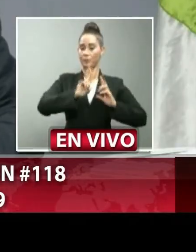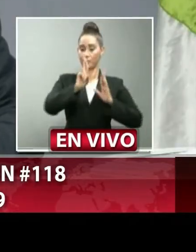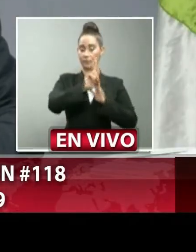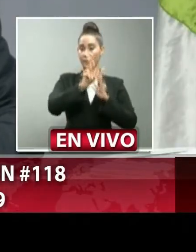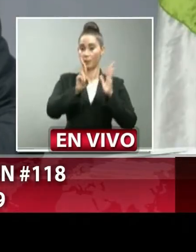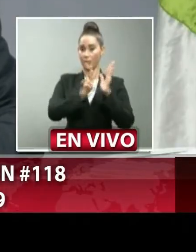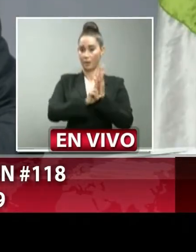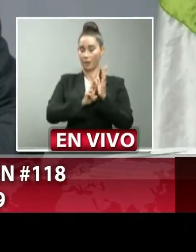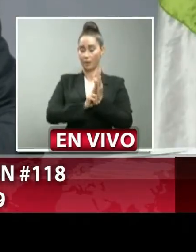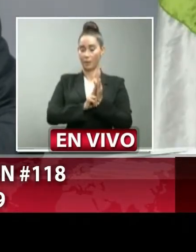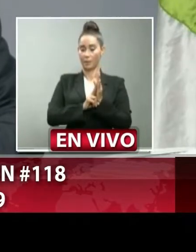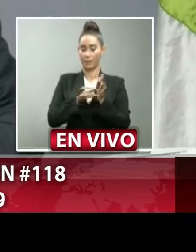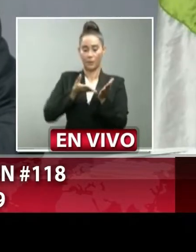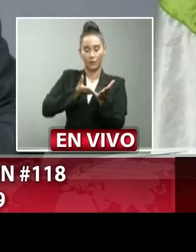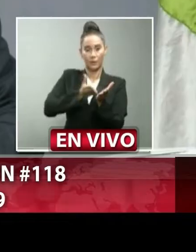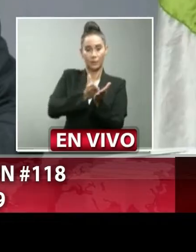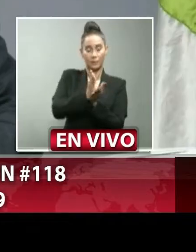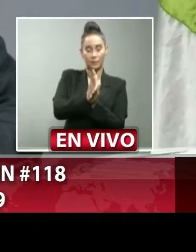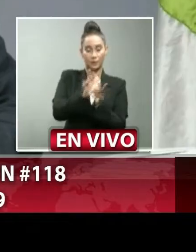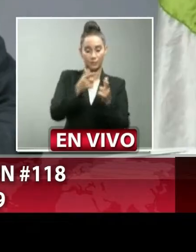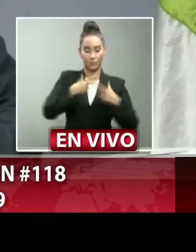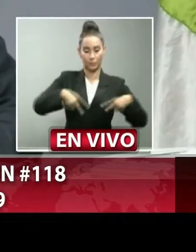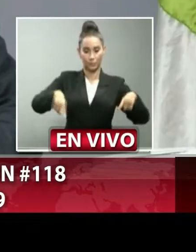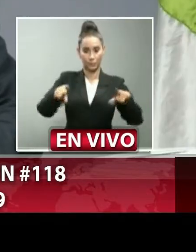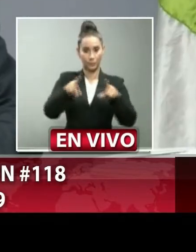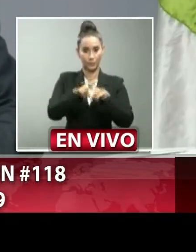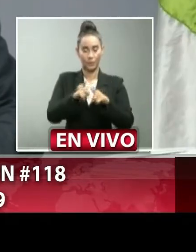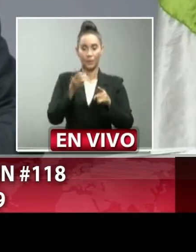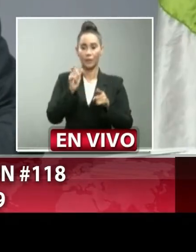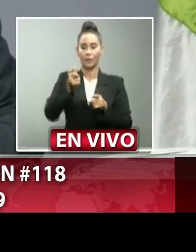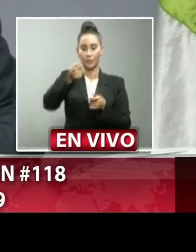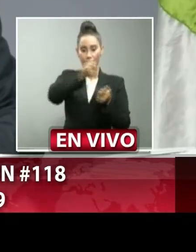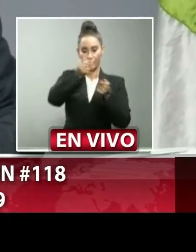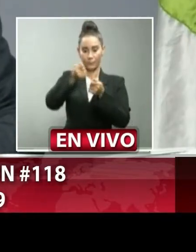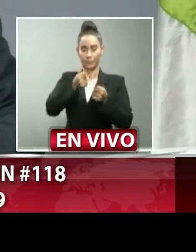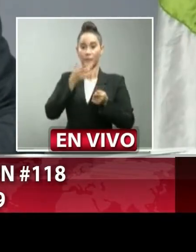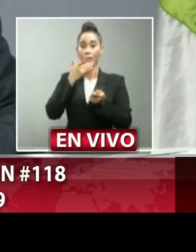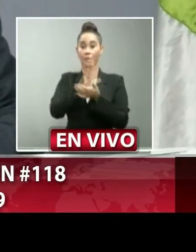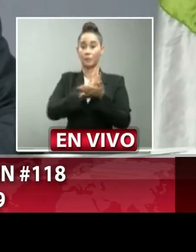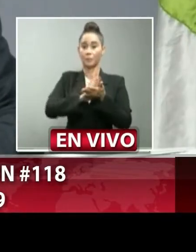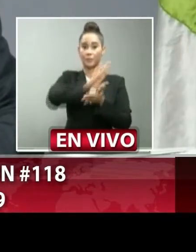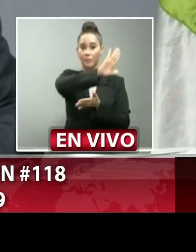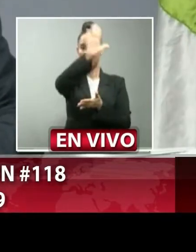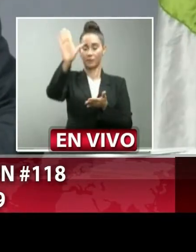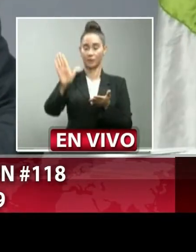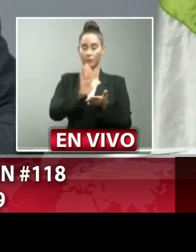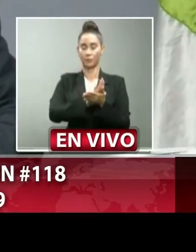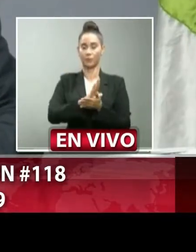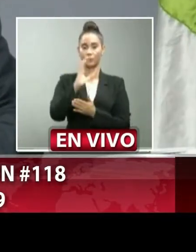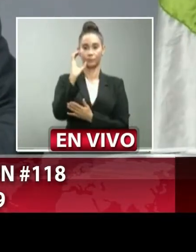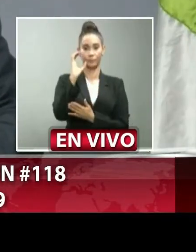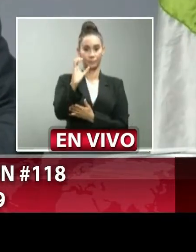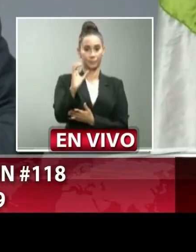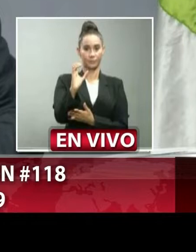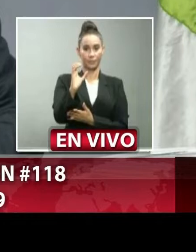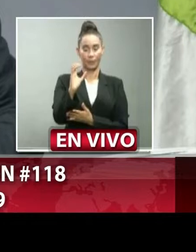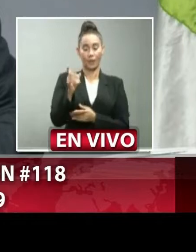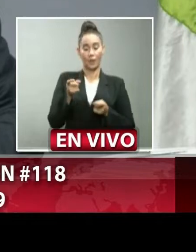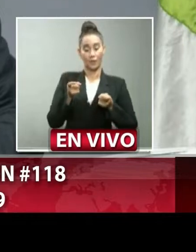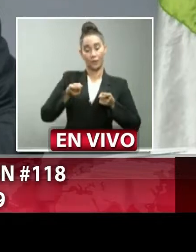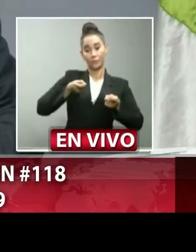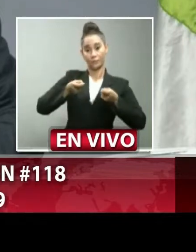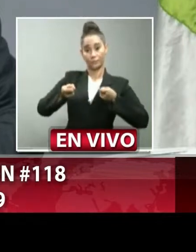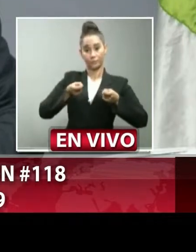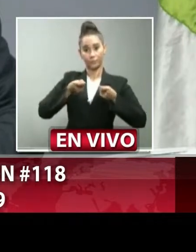del acceso a las instalaciones y desinfecciones del área C. Controlen el